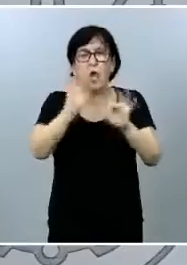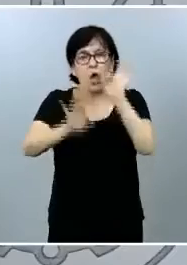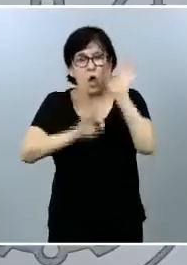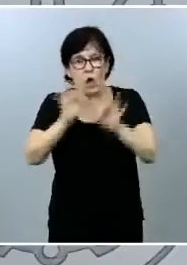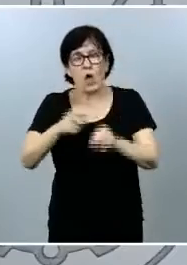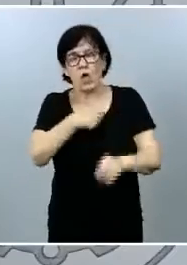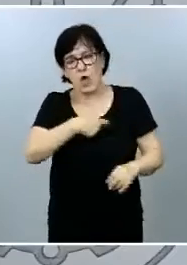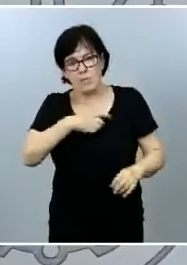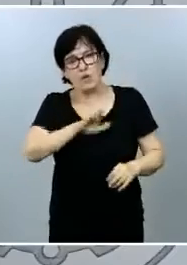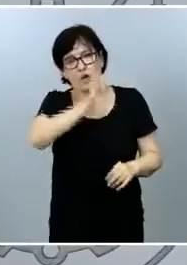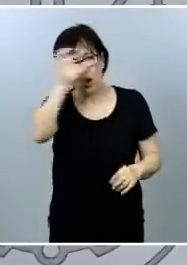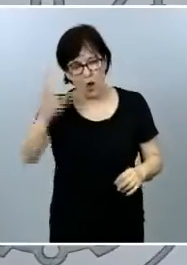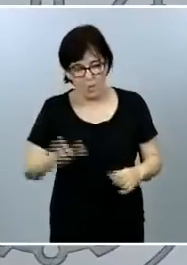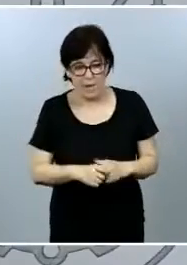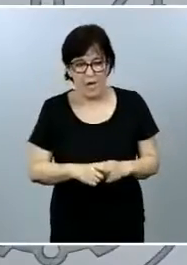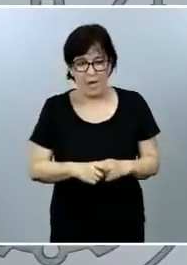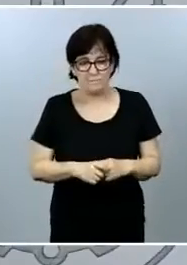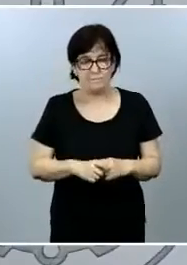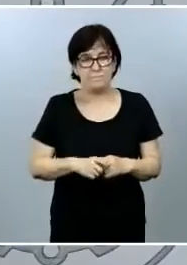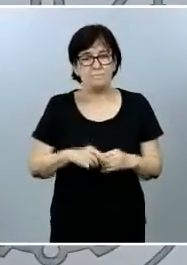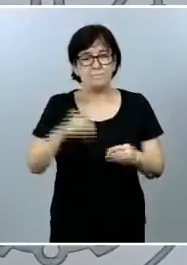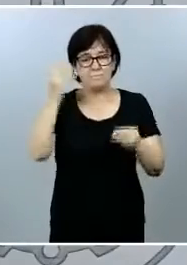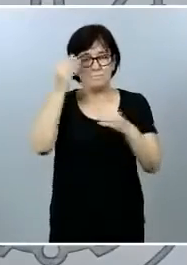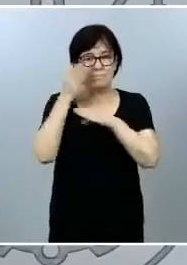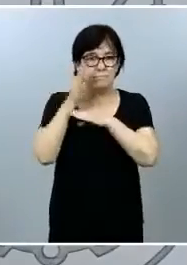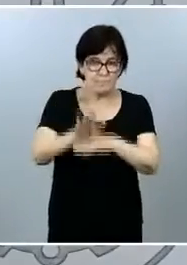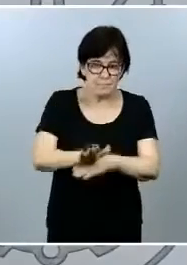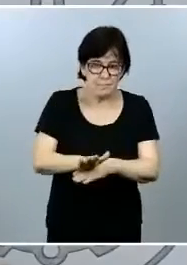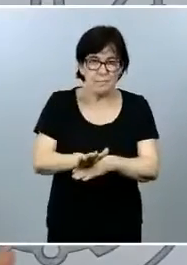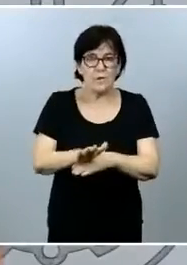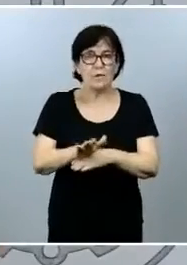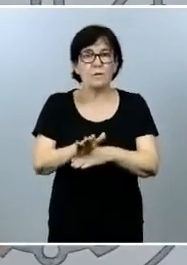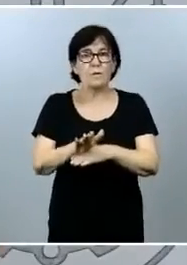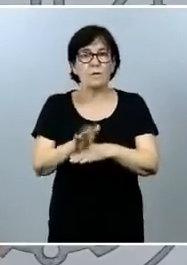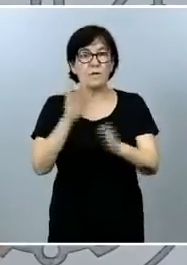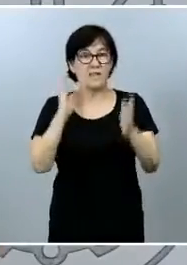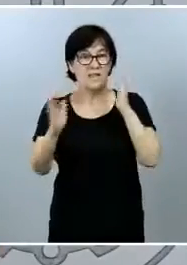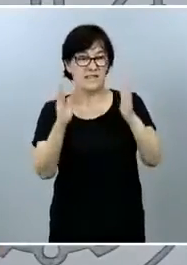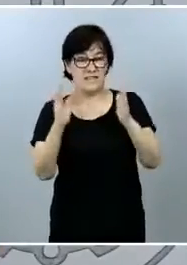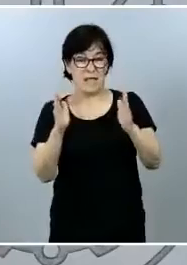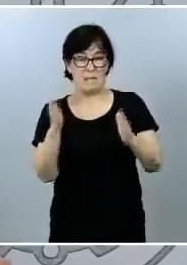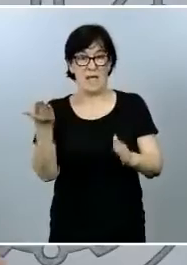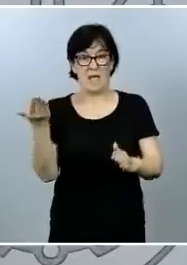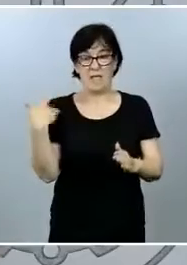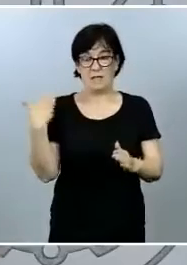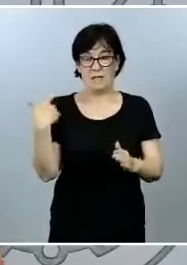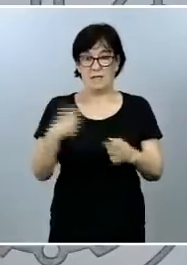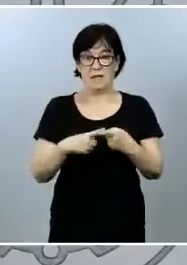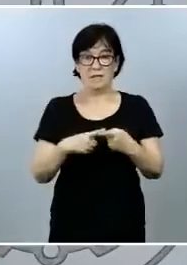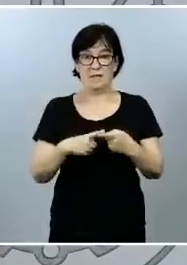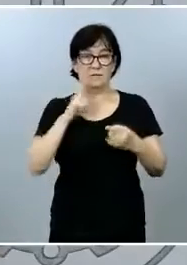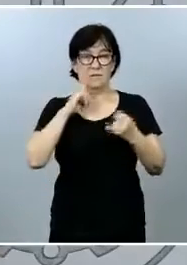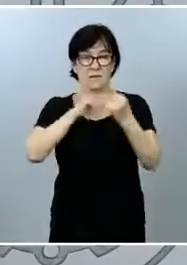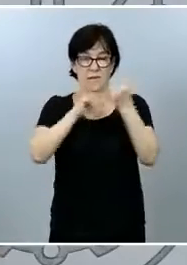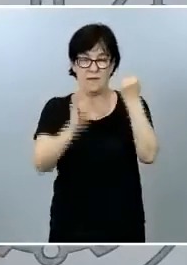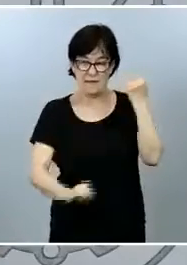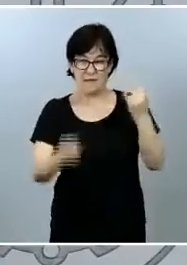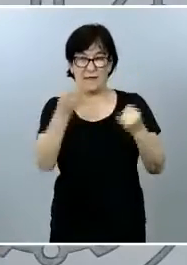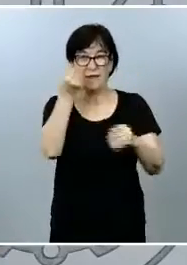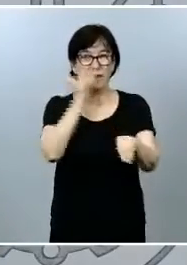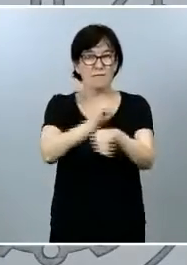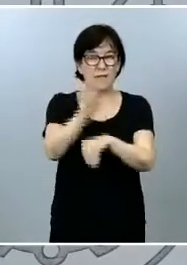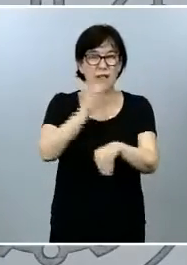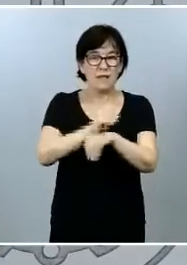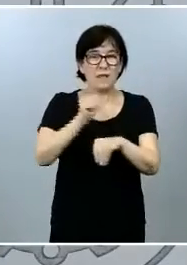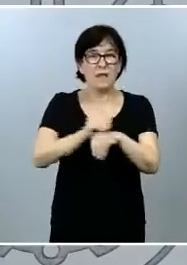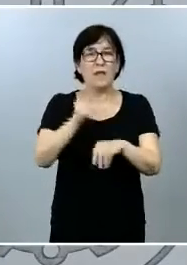Europea en la que se planteaba que durante la etapa anterior durante la etapa de la crisis financiera hemos tenido